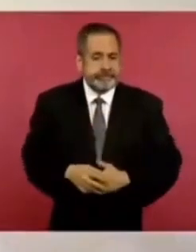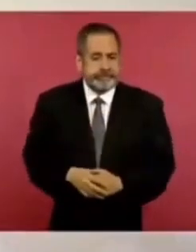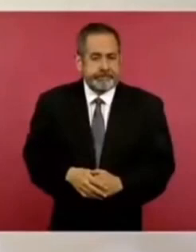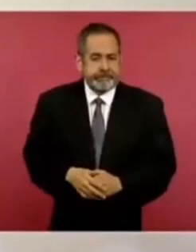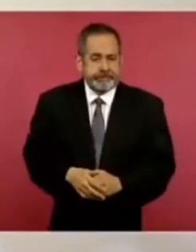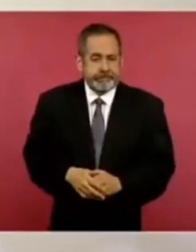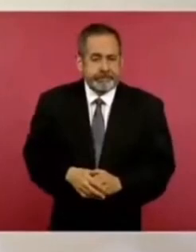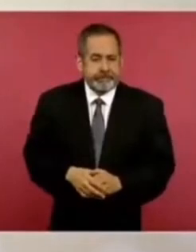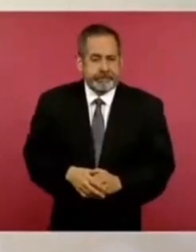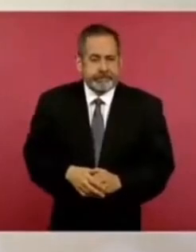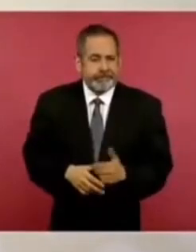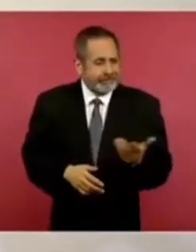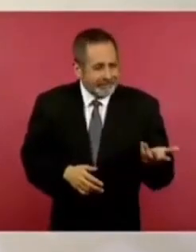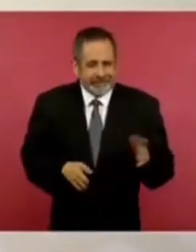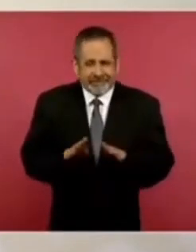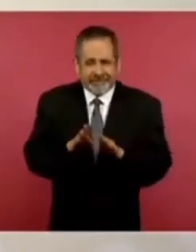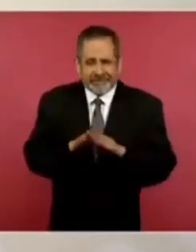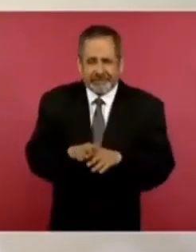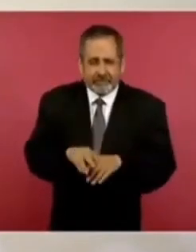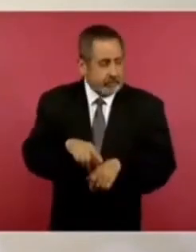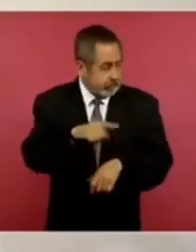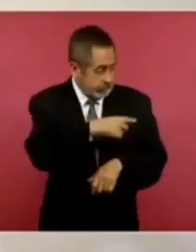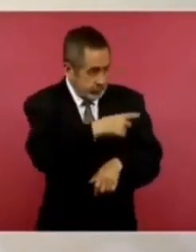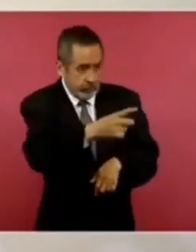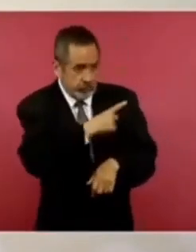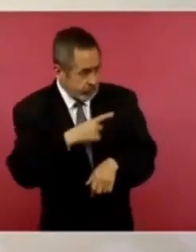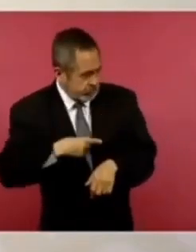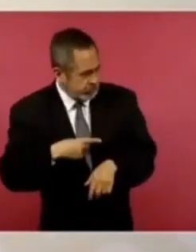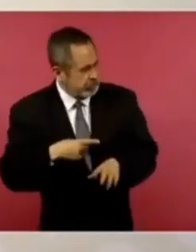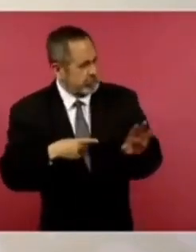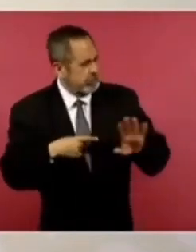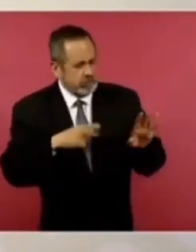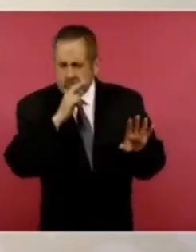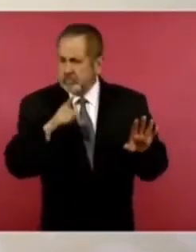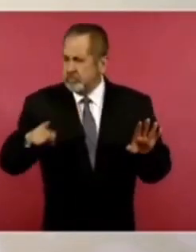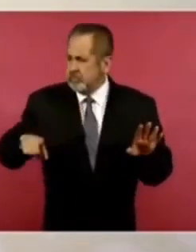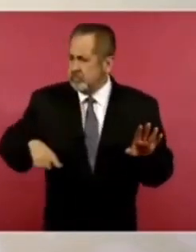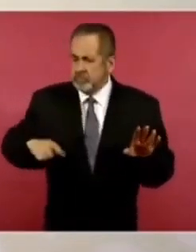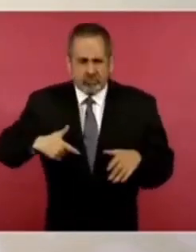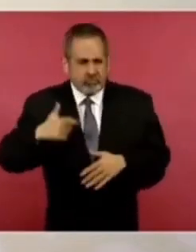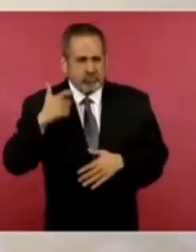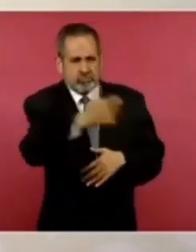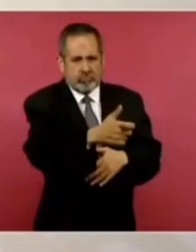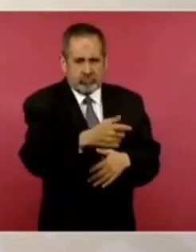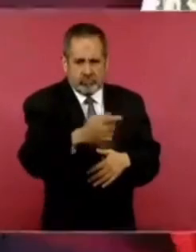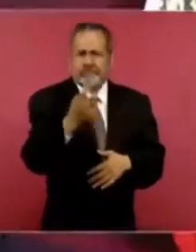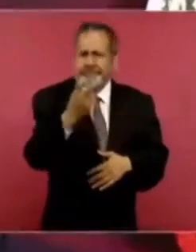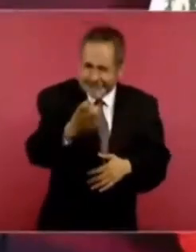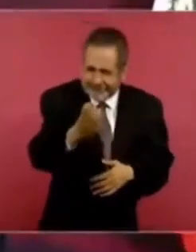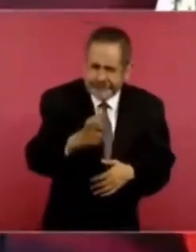El gobierno paga el crédito. Esto es lo que quisiera yo que me contestara Cedillo.